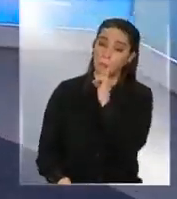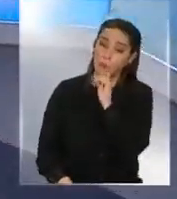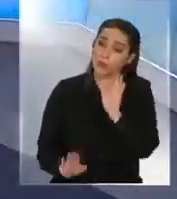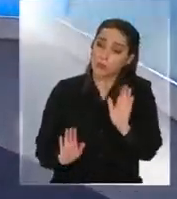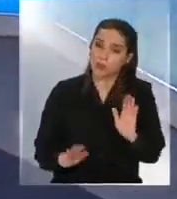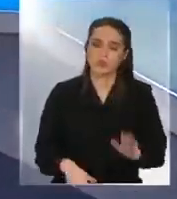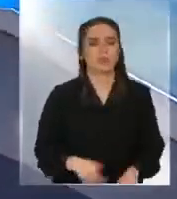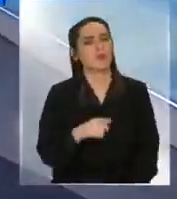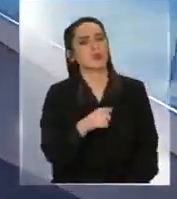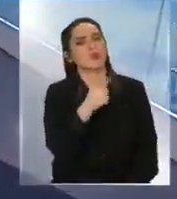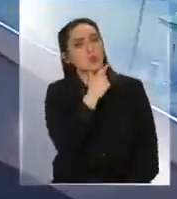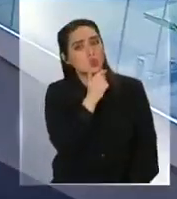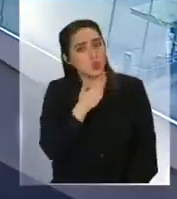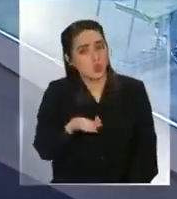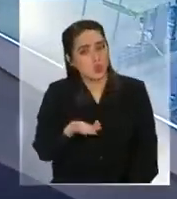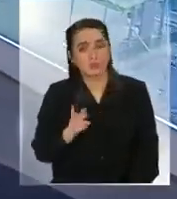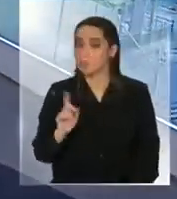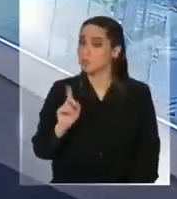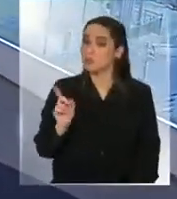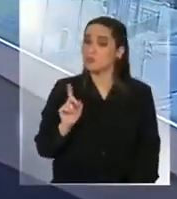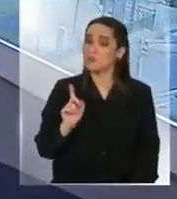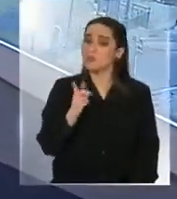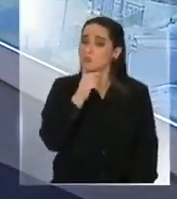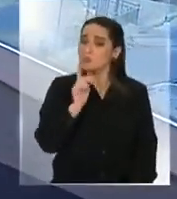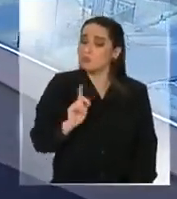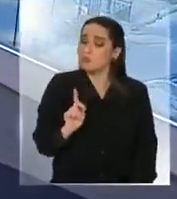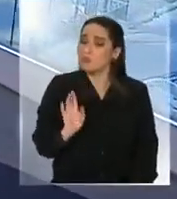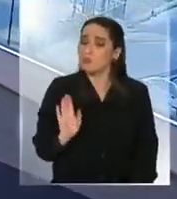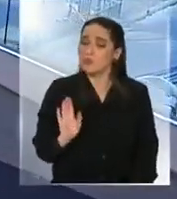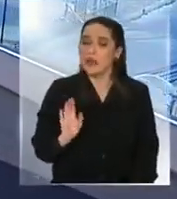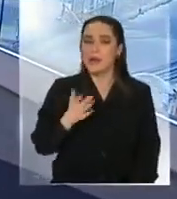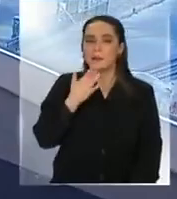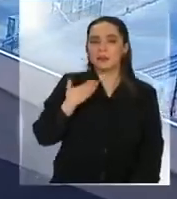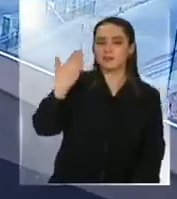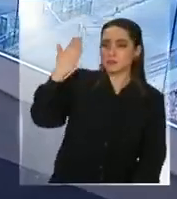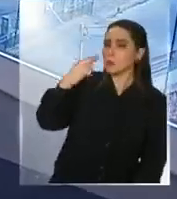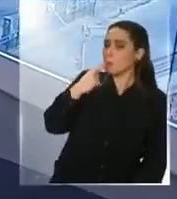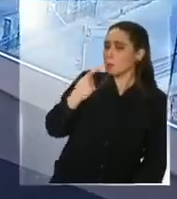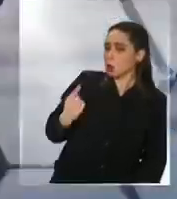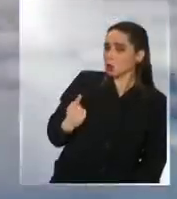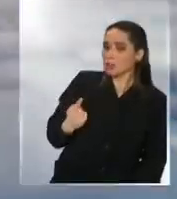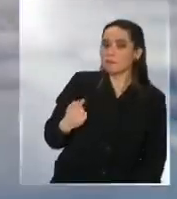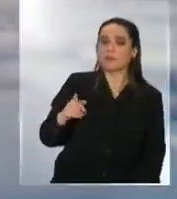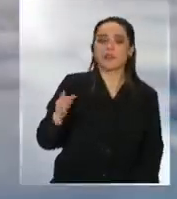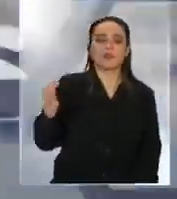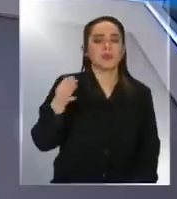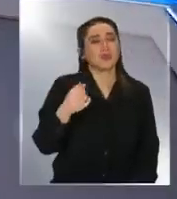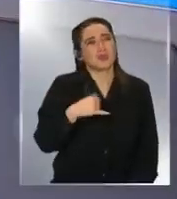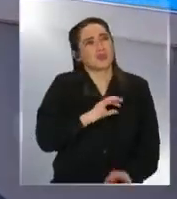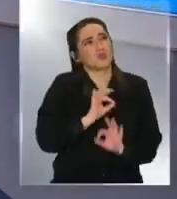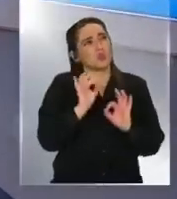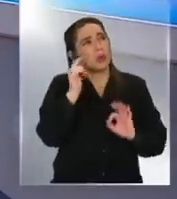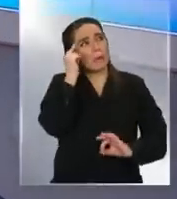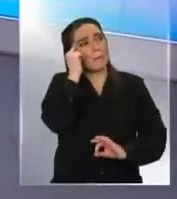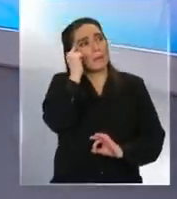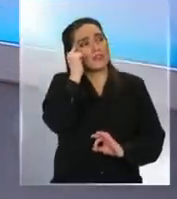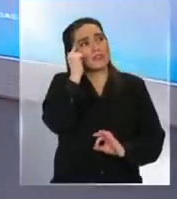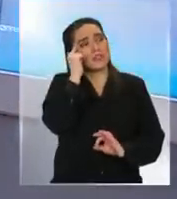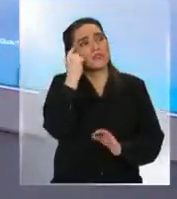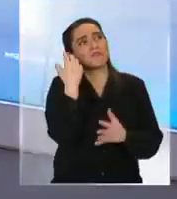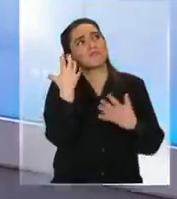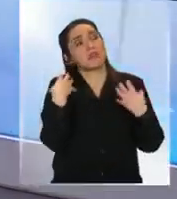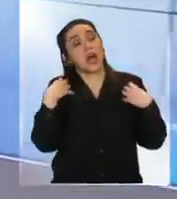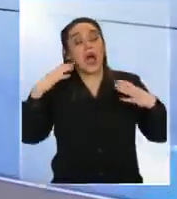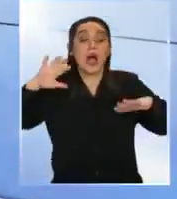favor pero que lo pones en duda no no no no es que lo pongo en porque el otro día la entrevisté y le pregunté me dijo mira como yo nunca pensé que iba a llegar a este cargo